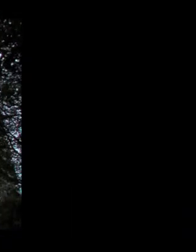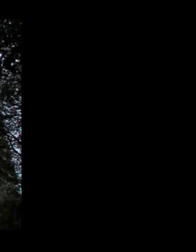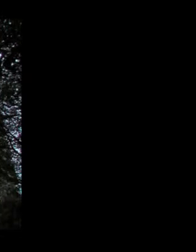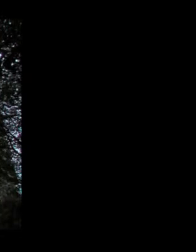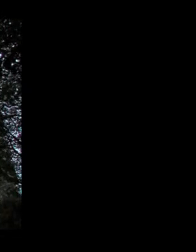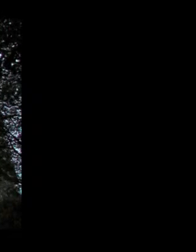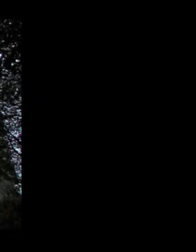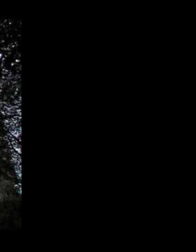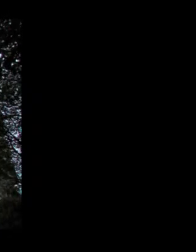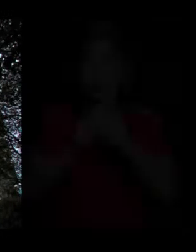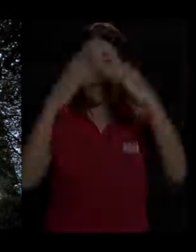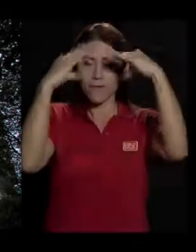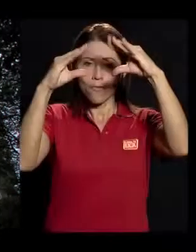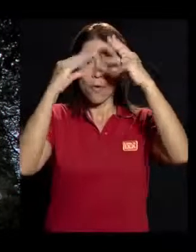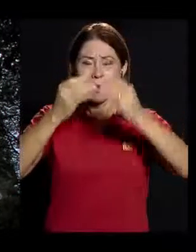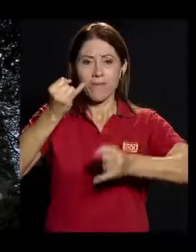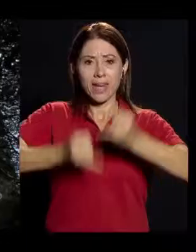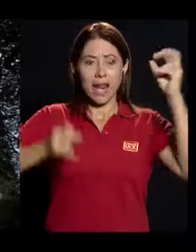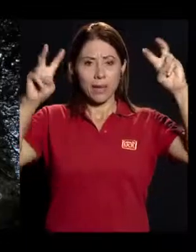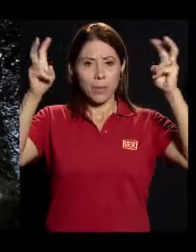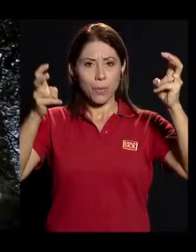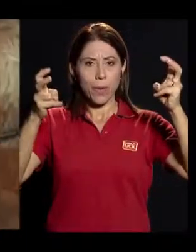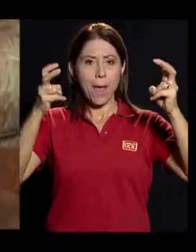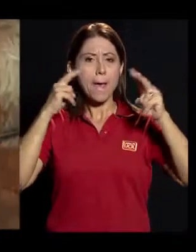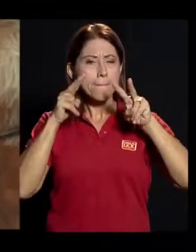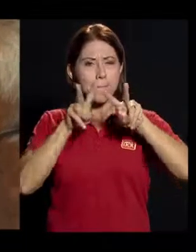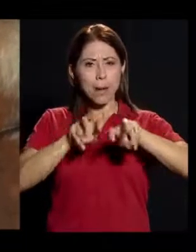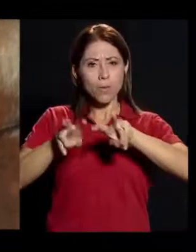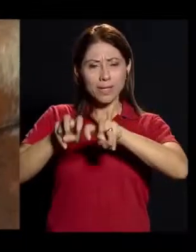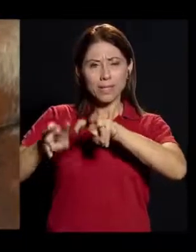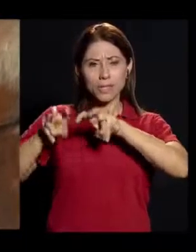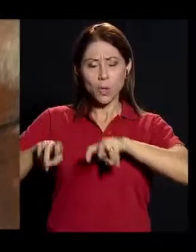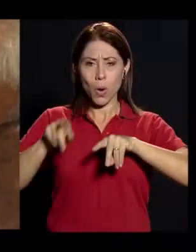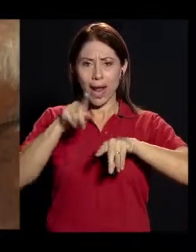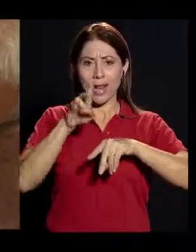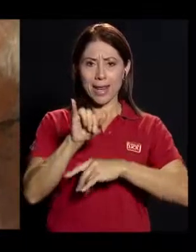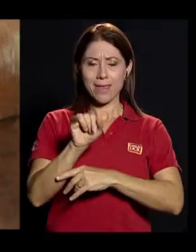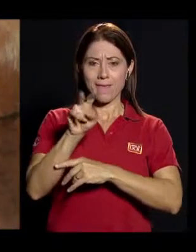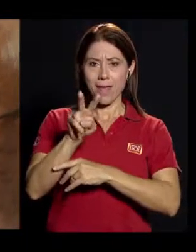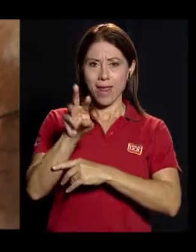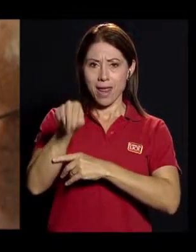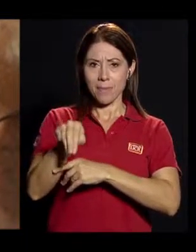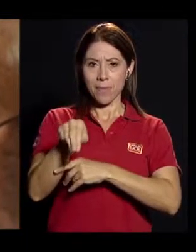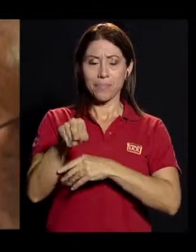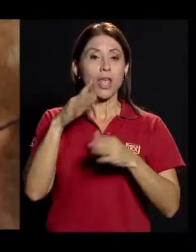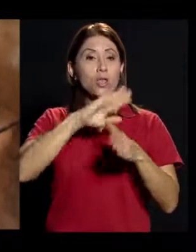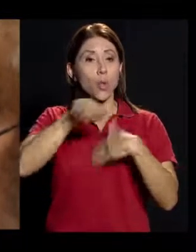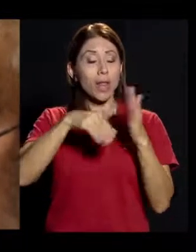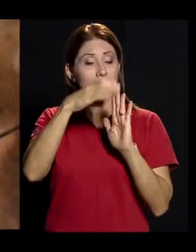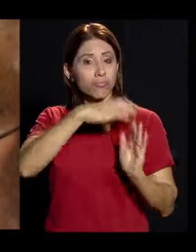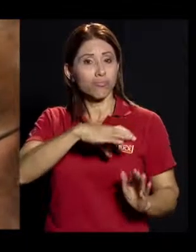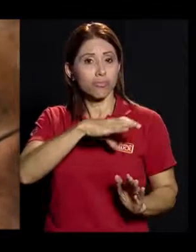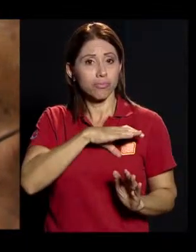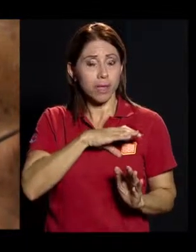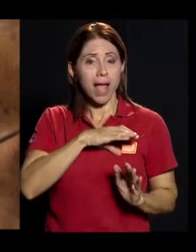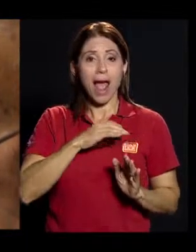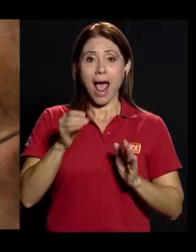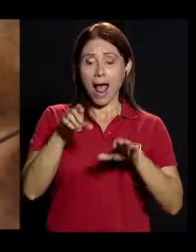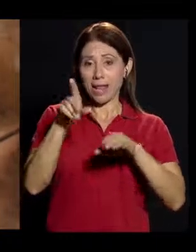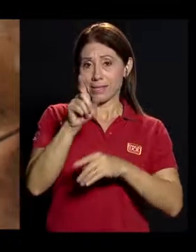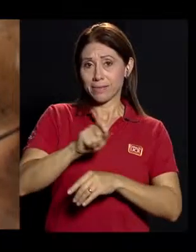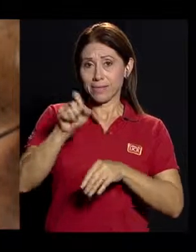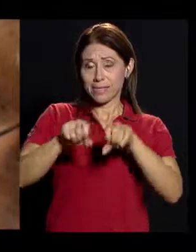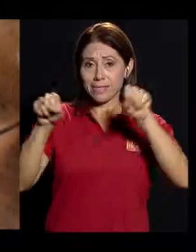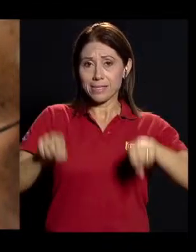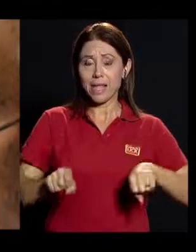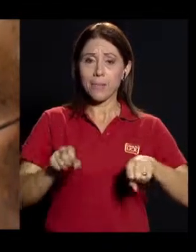De acuerdo al informe final, Valuación Actuarial a IBM, las reservas del Régimen de Invalidez, Vejez y Muerte, IBM, corren el